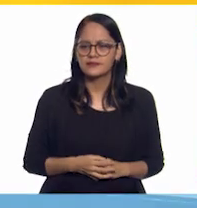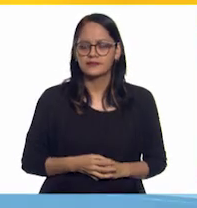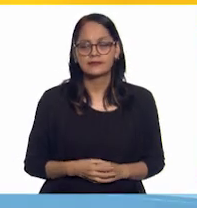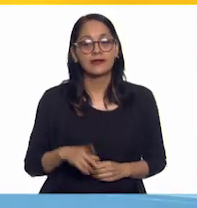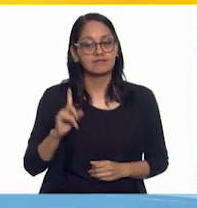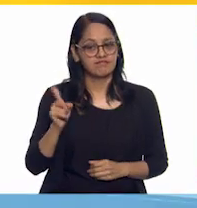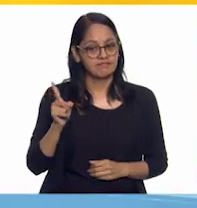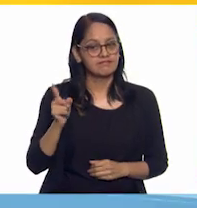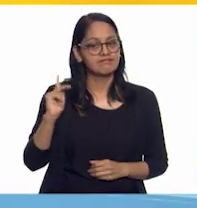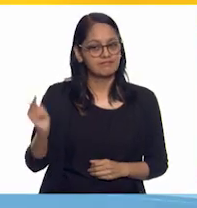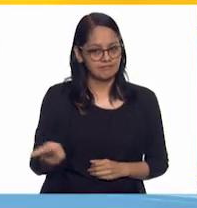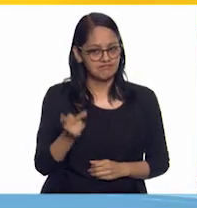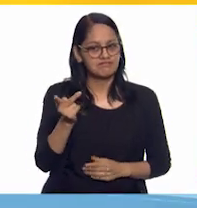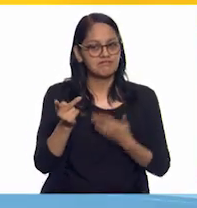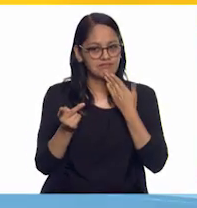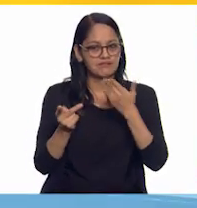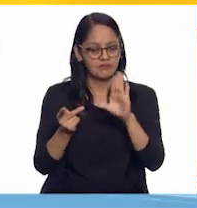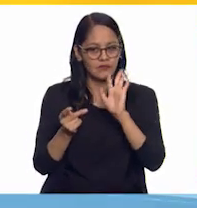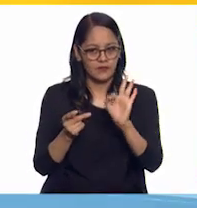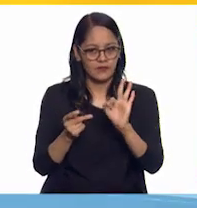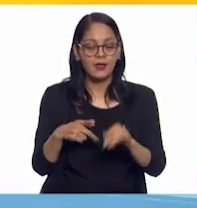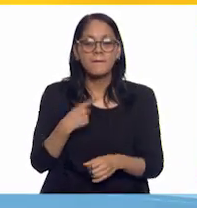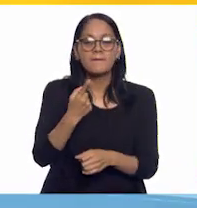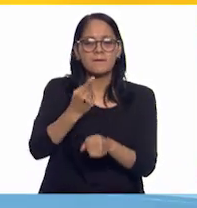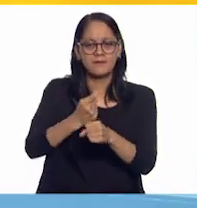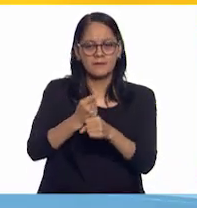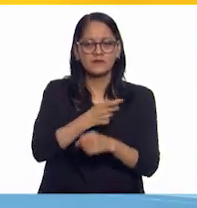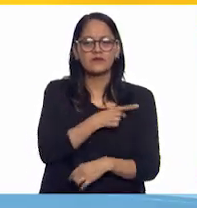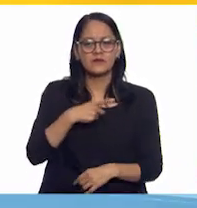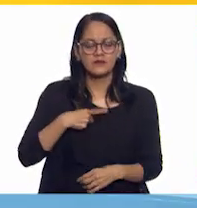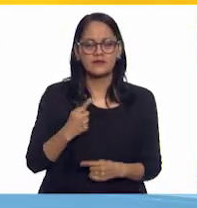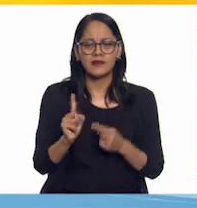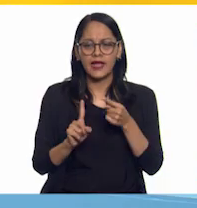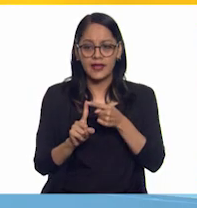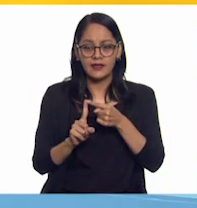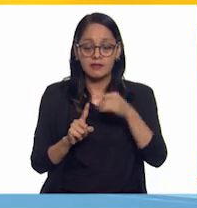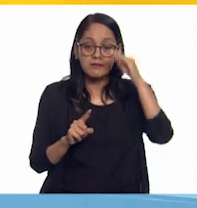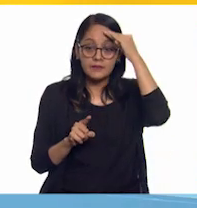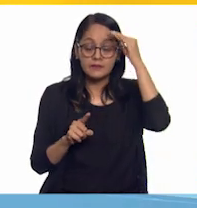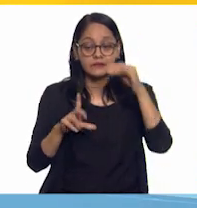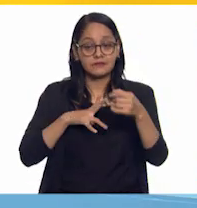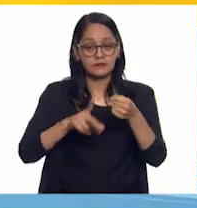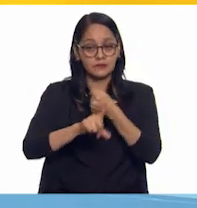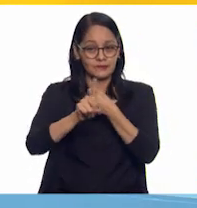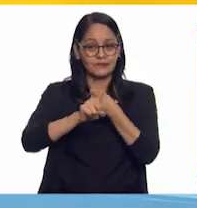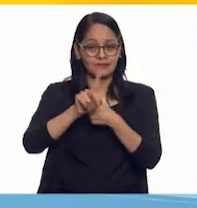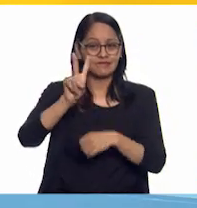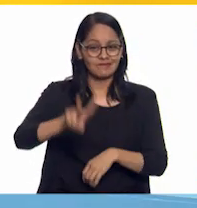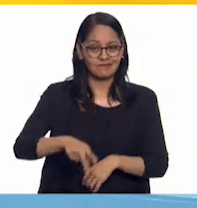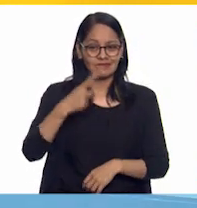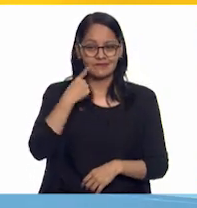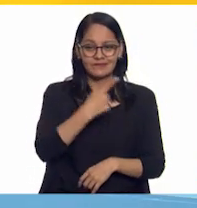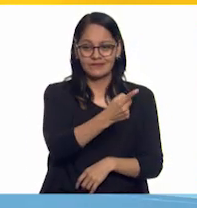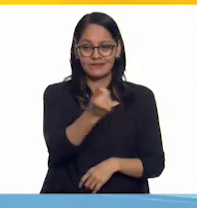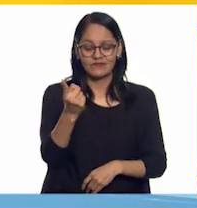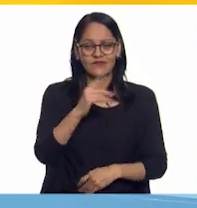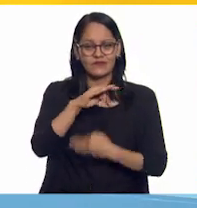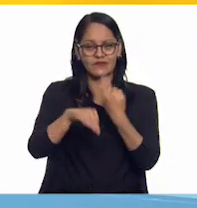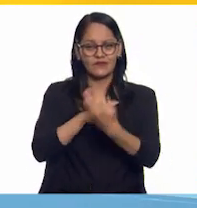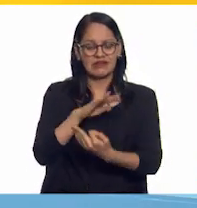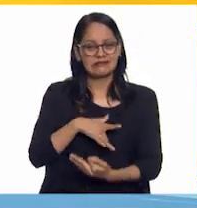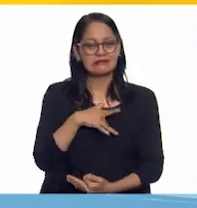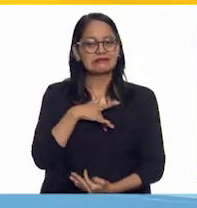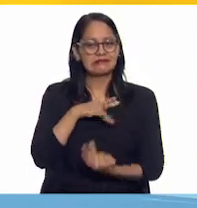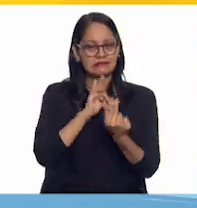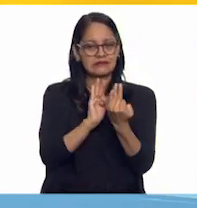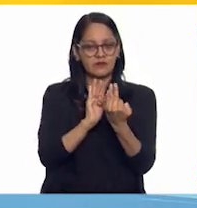Qué buena pregunta. Tal vez lo primero sea pensar que, aunque es un problema real al que nos enfrentamos todos, no